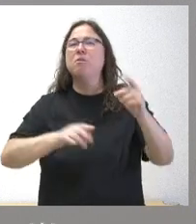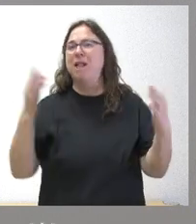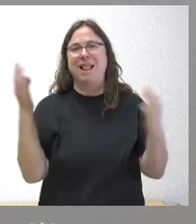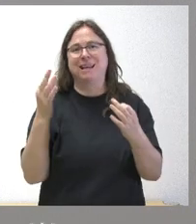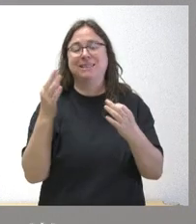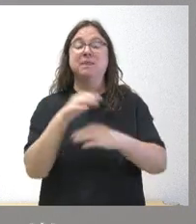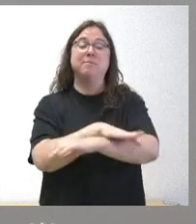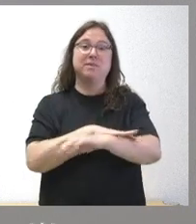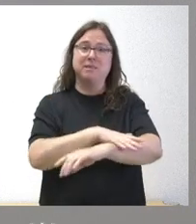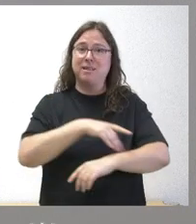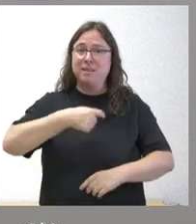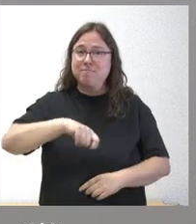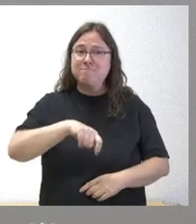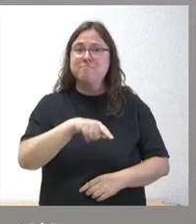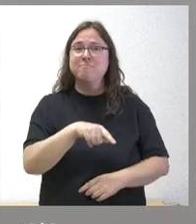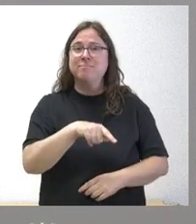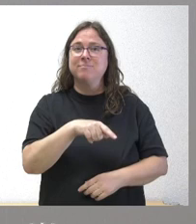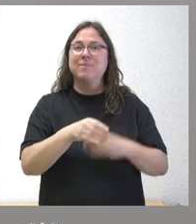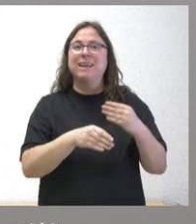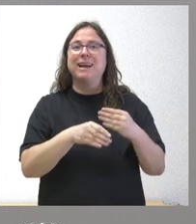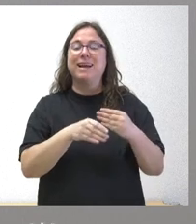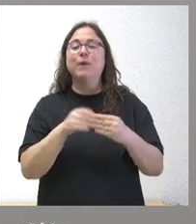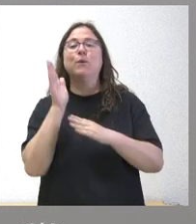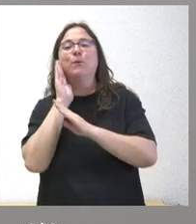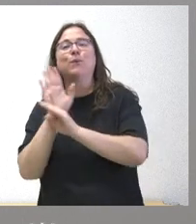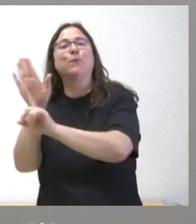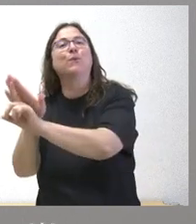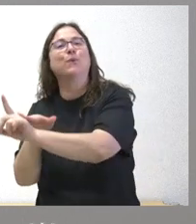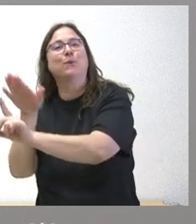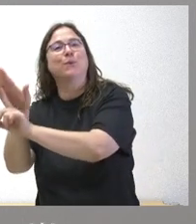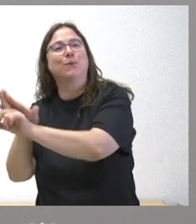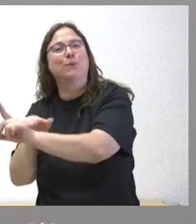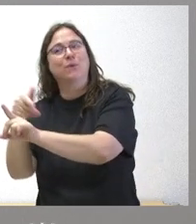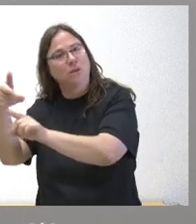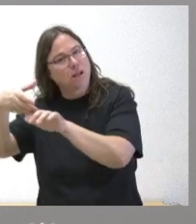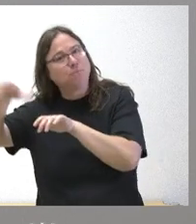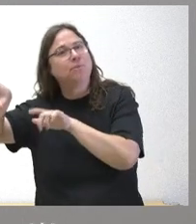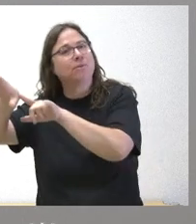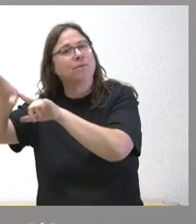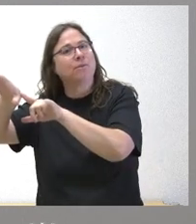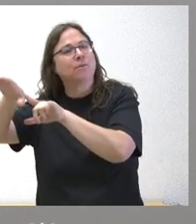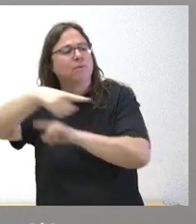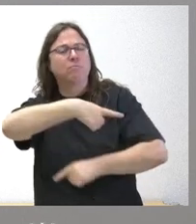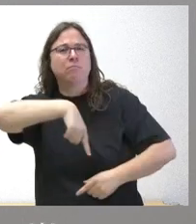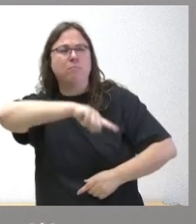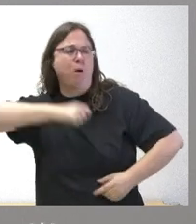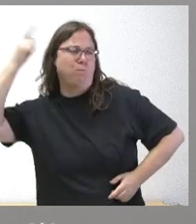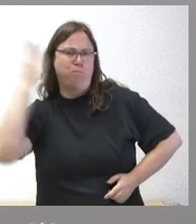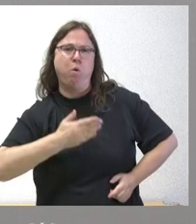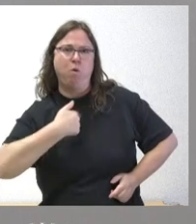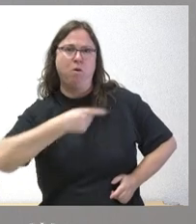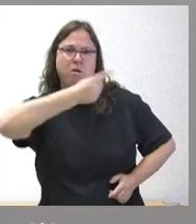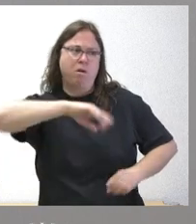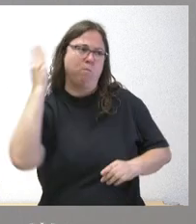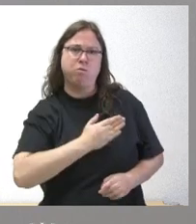del gobierno utiliza guante de seda para los separatistas de Cataluña y guantes de boseo para el